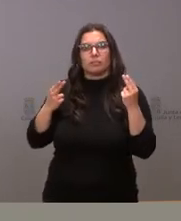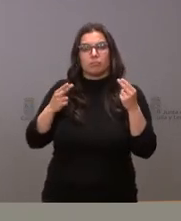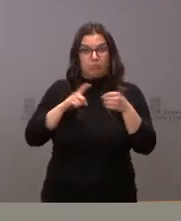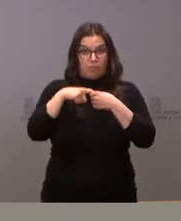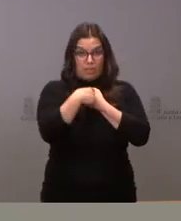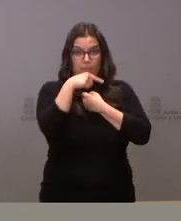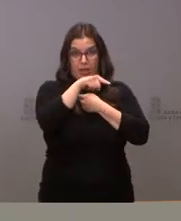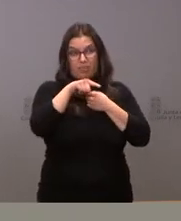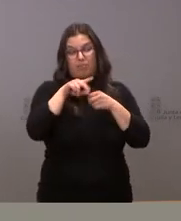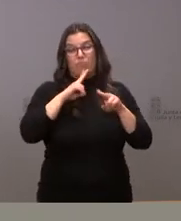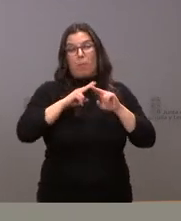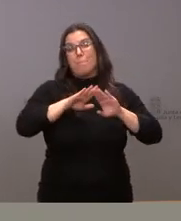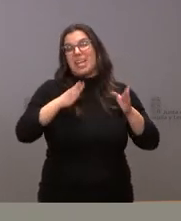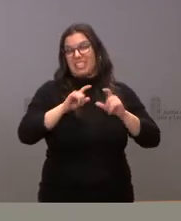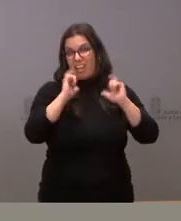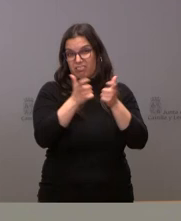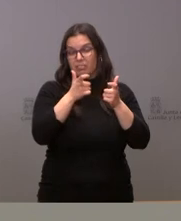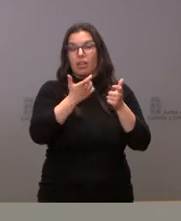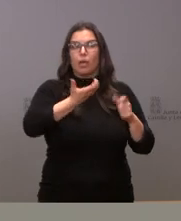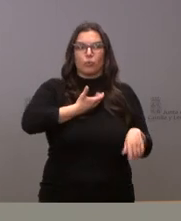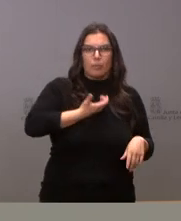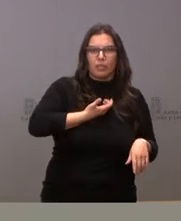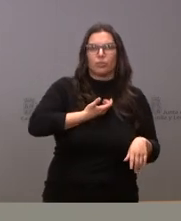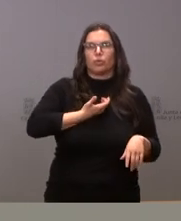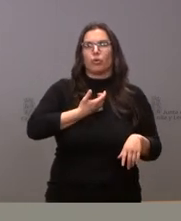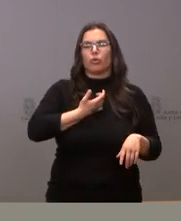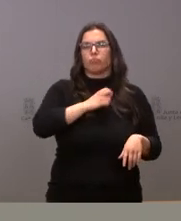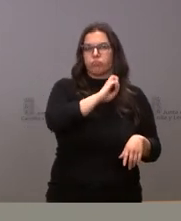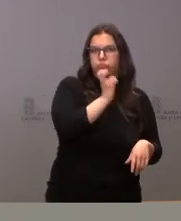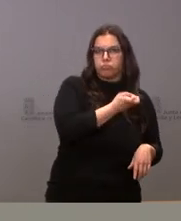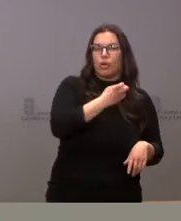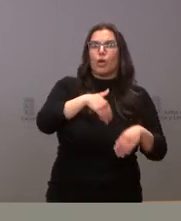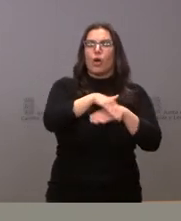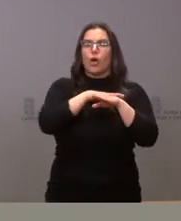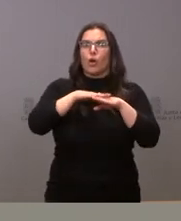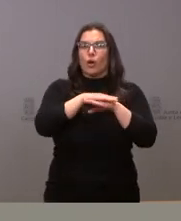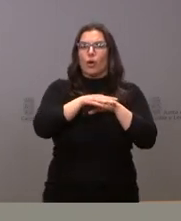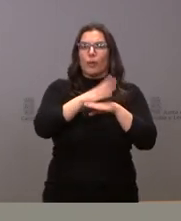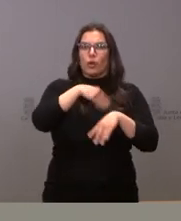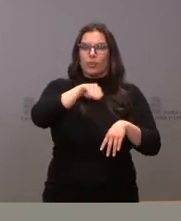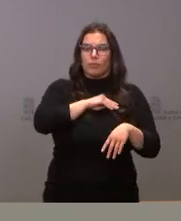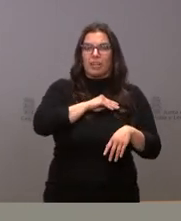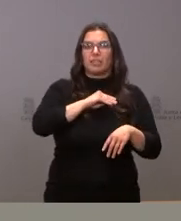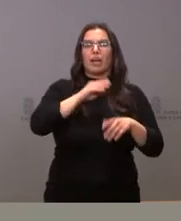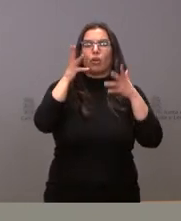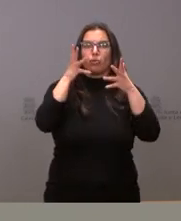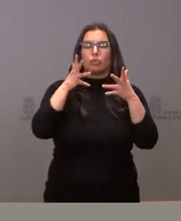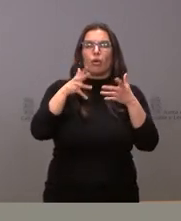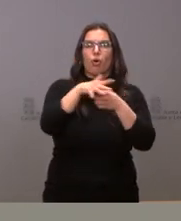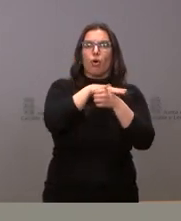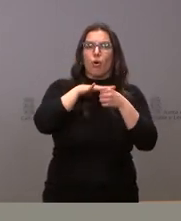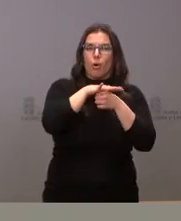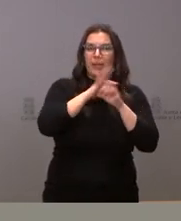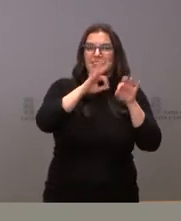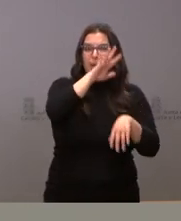inicialmente también con algunos ayuntamientos pero también con la Diputación Provincial con el Gobierno de España con el Consejo Comarcal del Bierzo la presencia allí y siempre lo que hemos hecho es